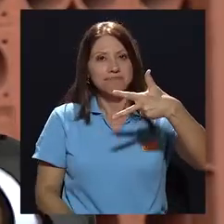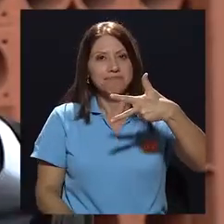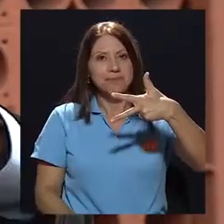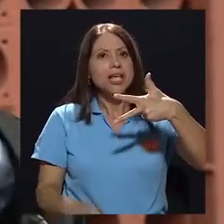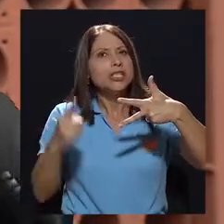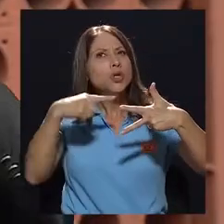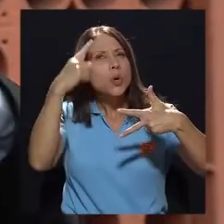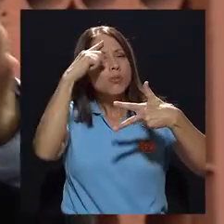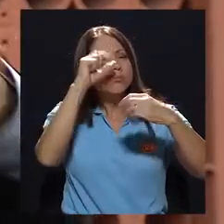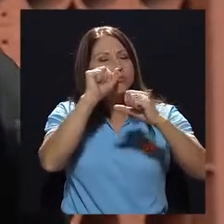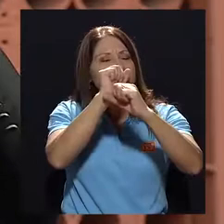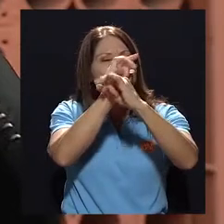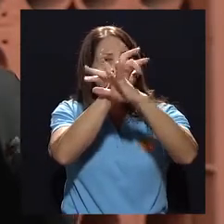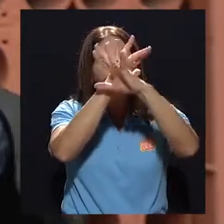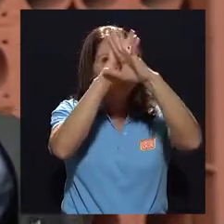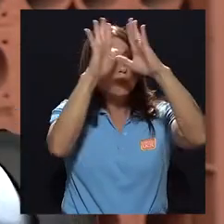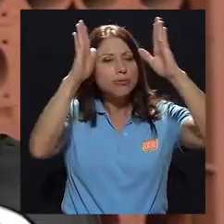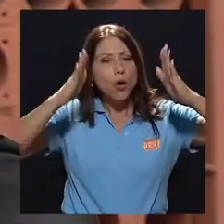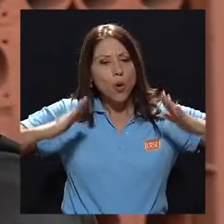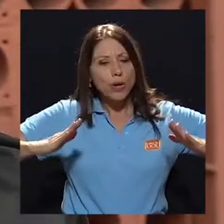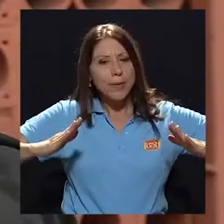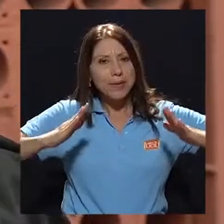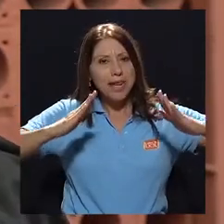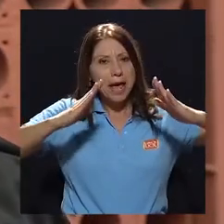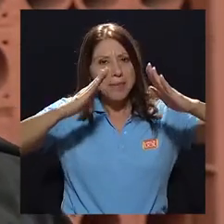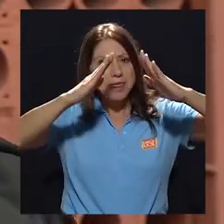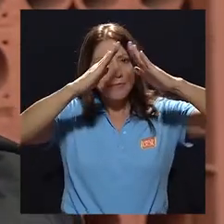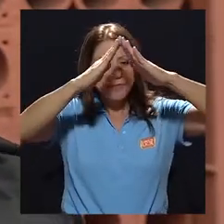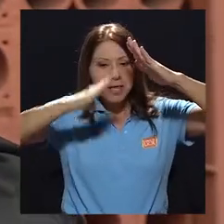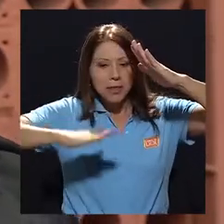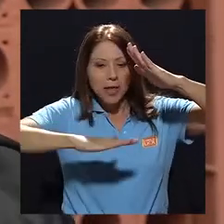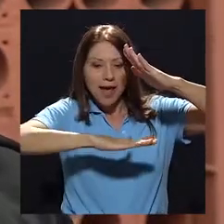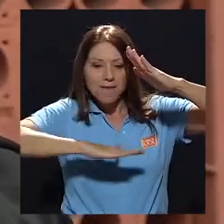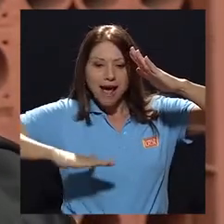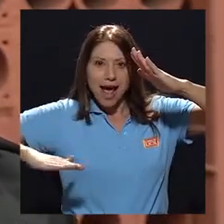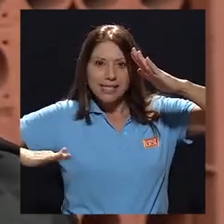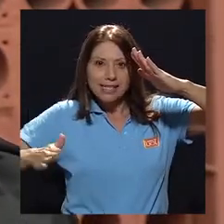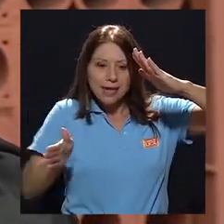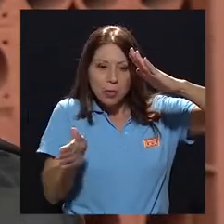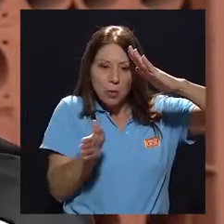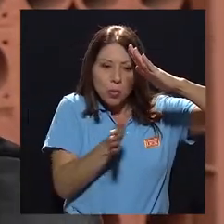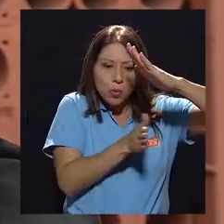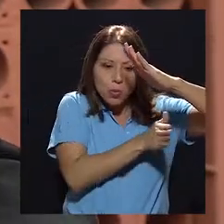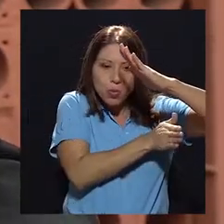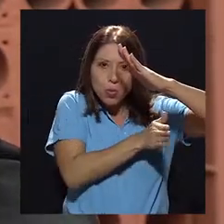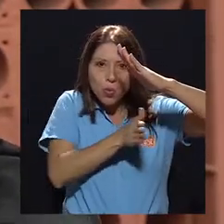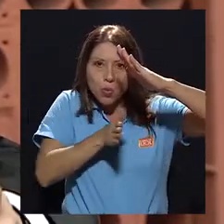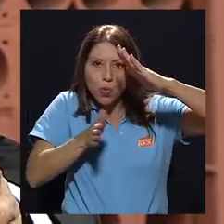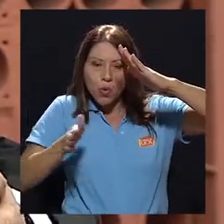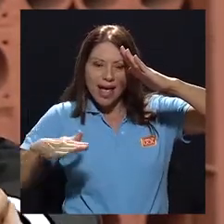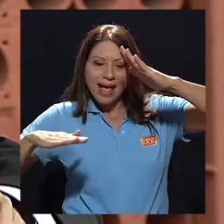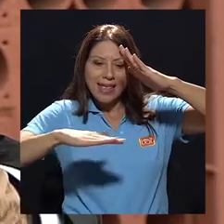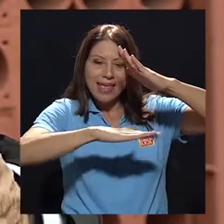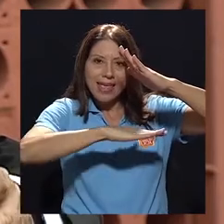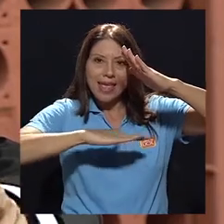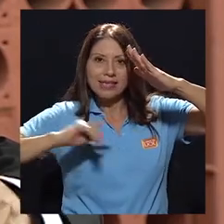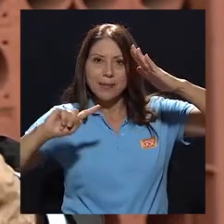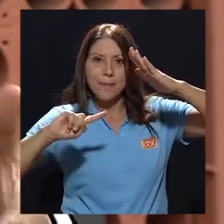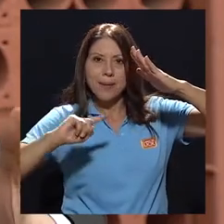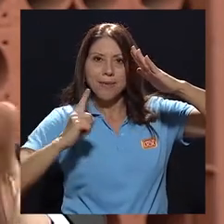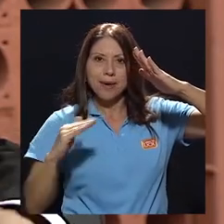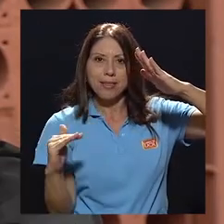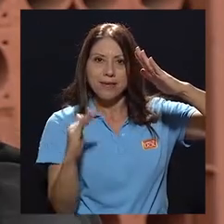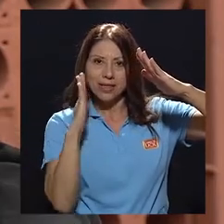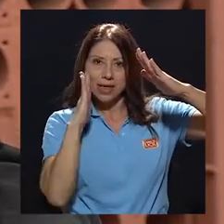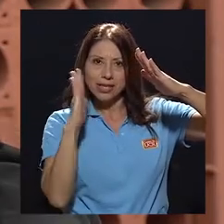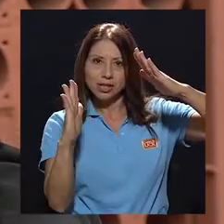Entonces, si uno se imagina la pirámide, ¿verdad? Correcto. Entonces, comprenderá que en la base, es una base amplia. Entonces, ahí está el primer nivel